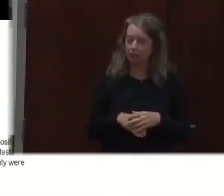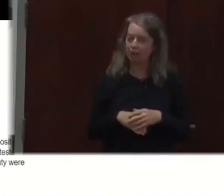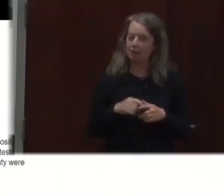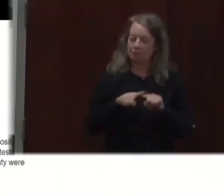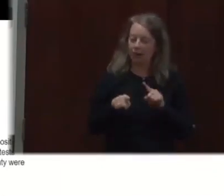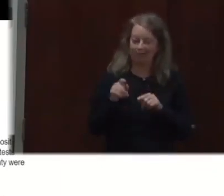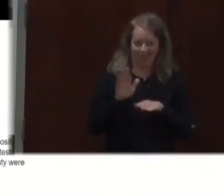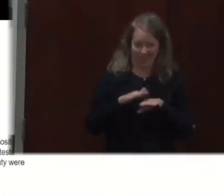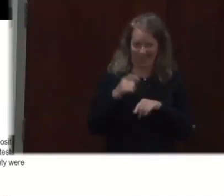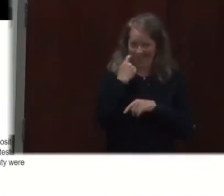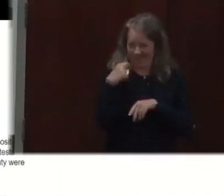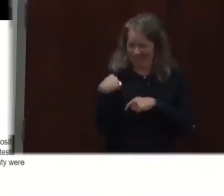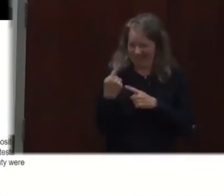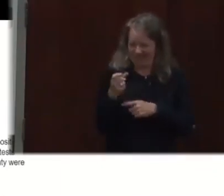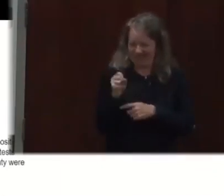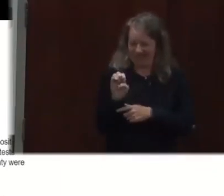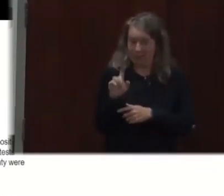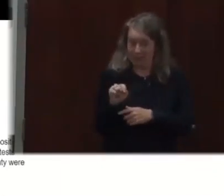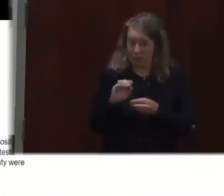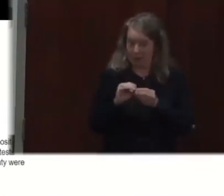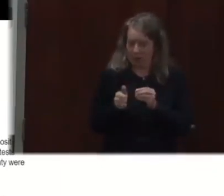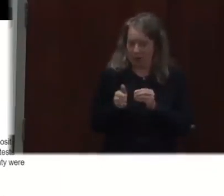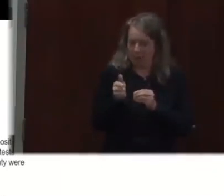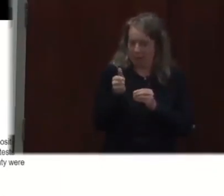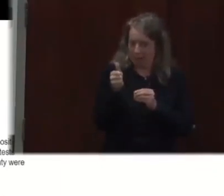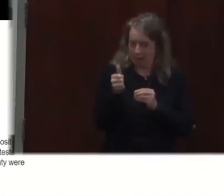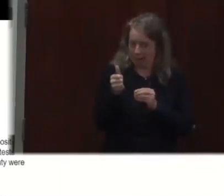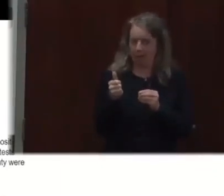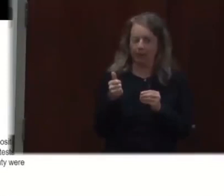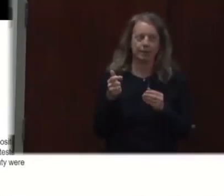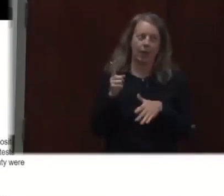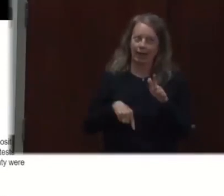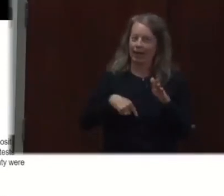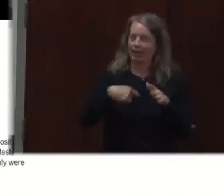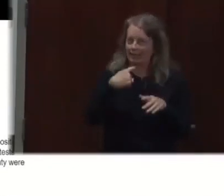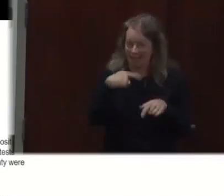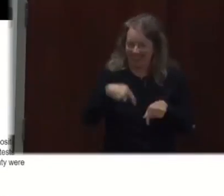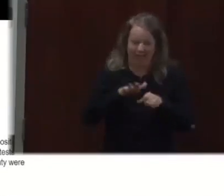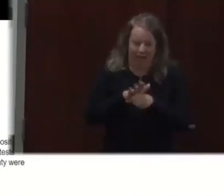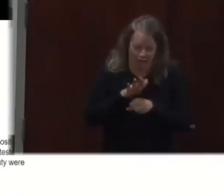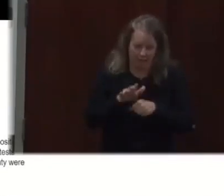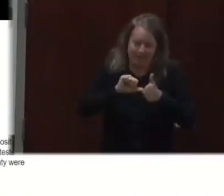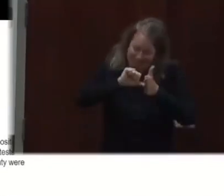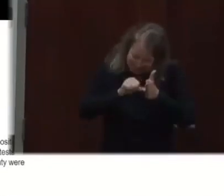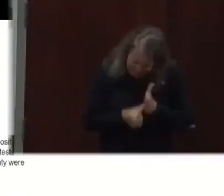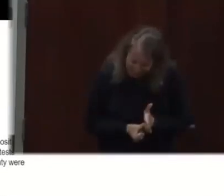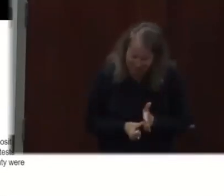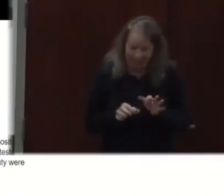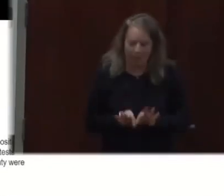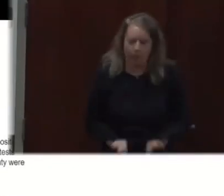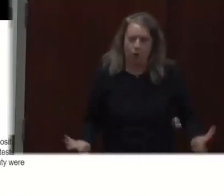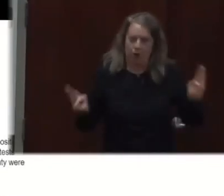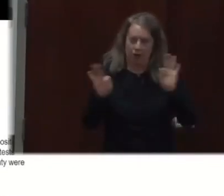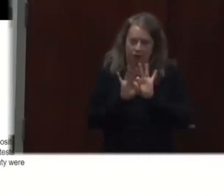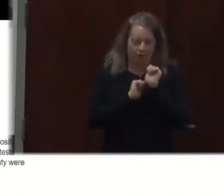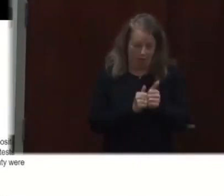las pautas de usar sus cubiertas faciales, mantener los seis pies de distancia, y